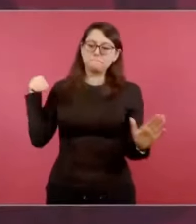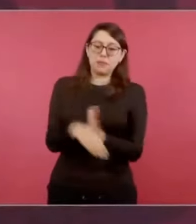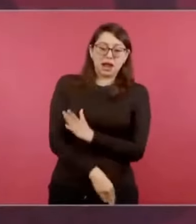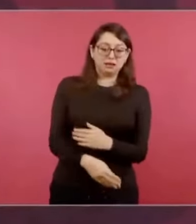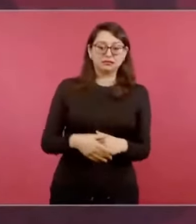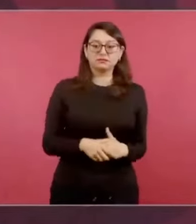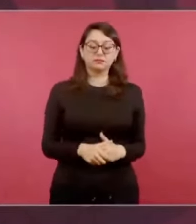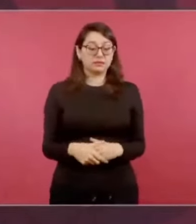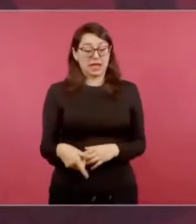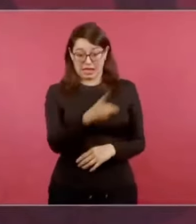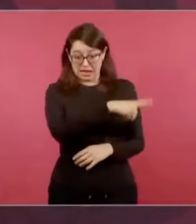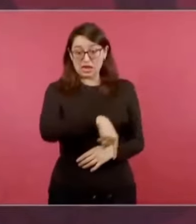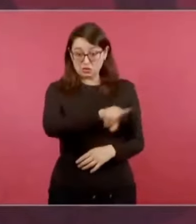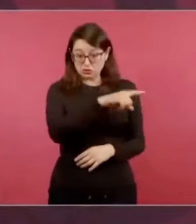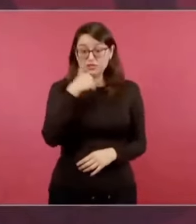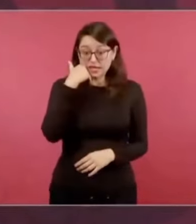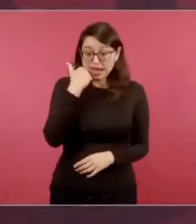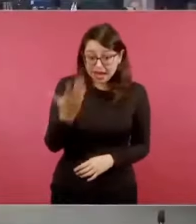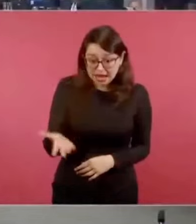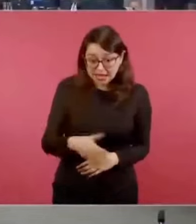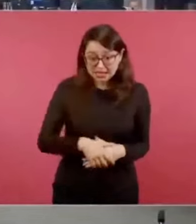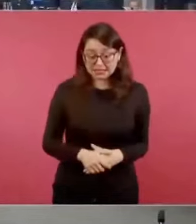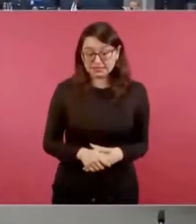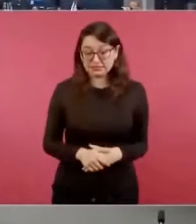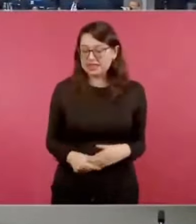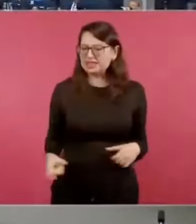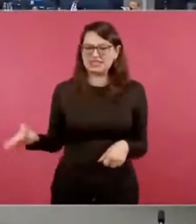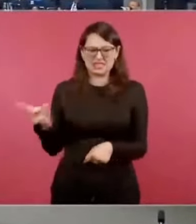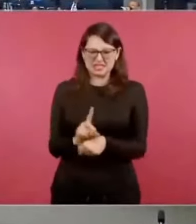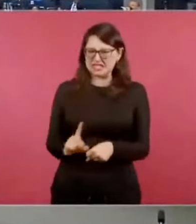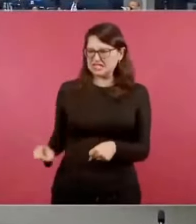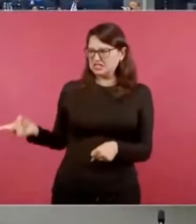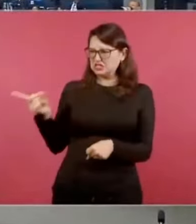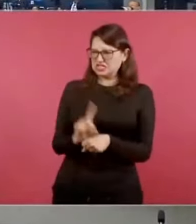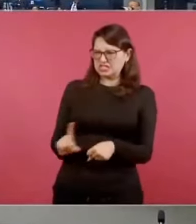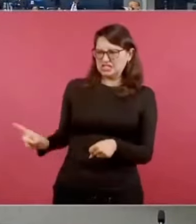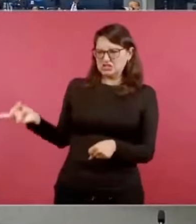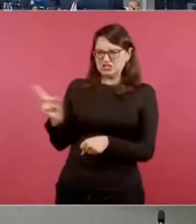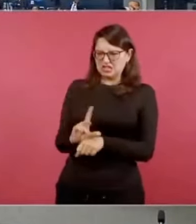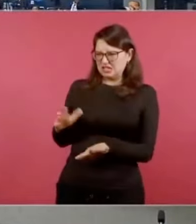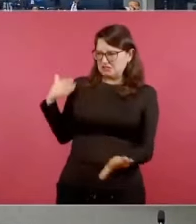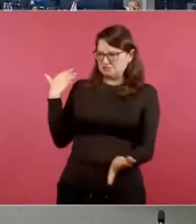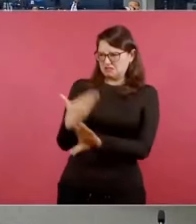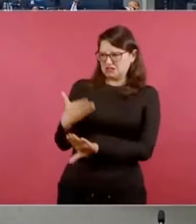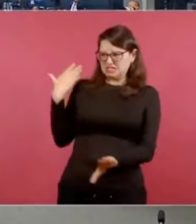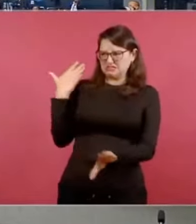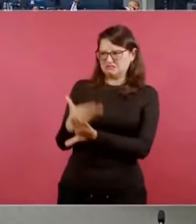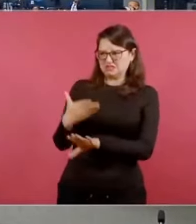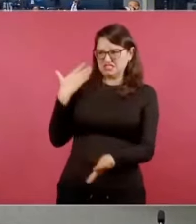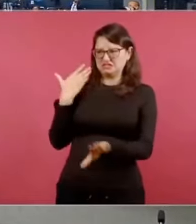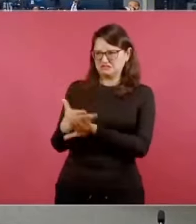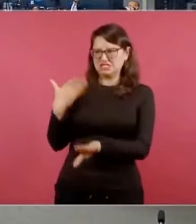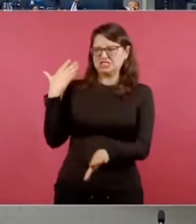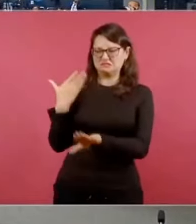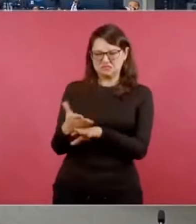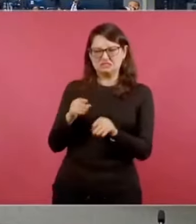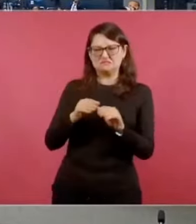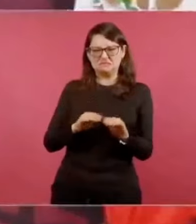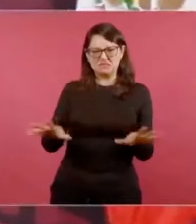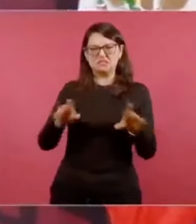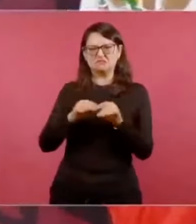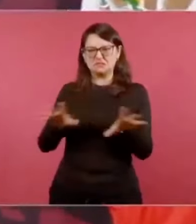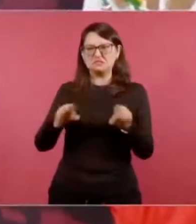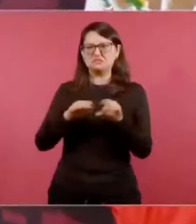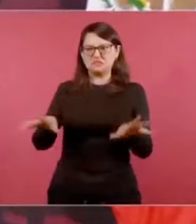porque piensan que así les va a ir bien